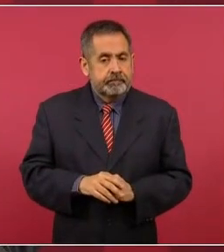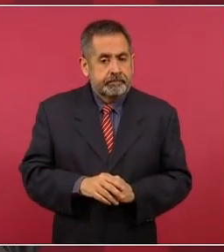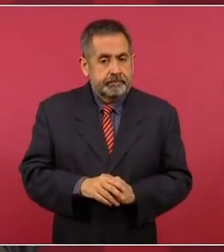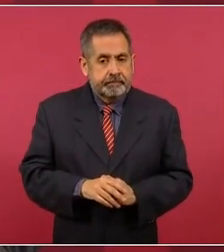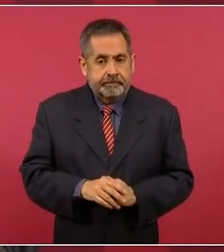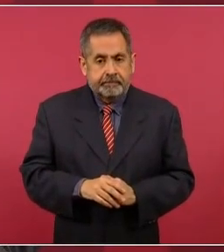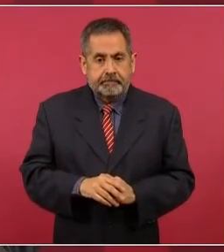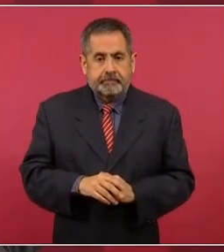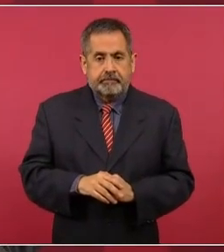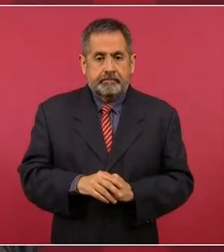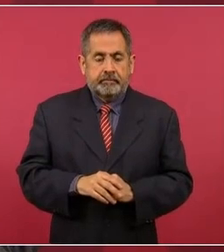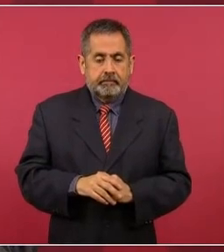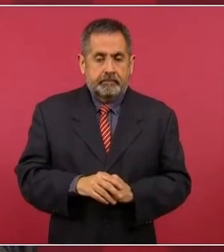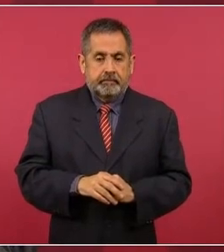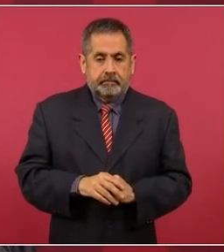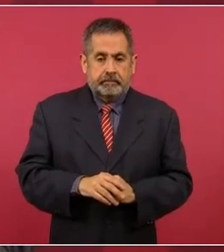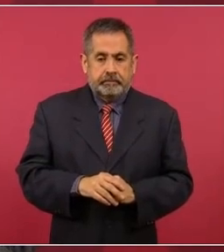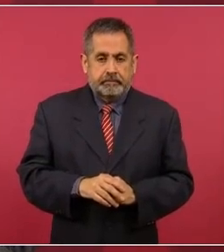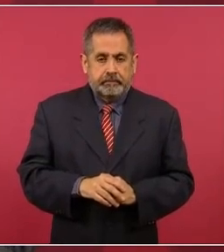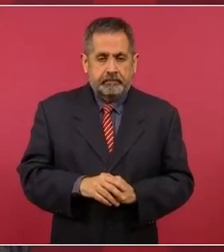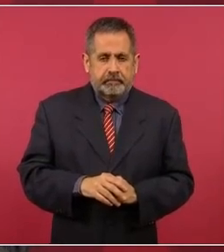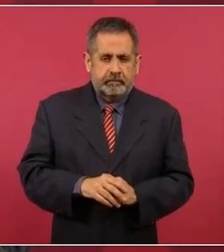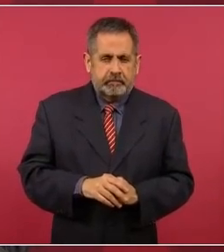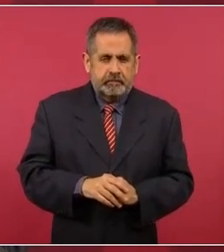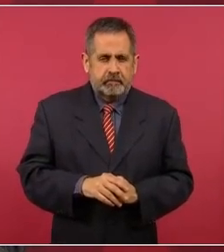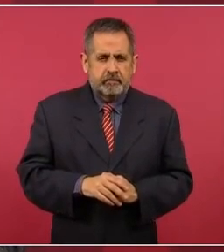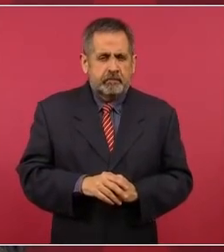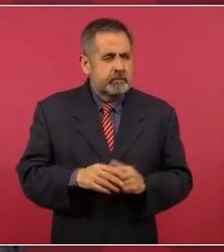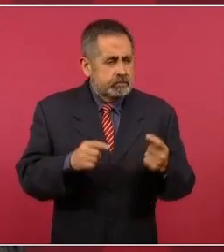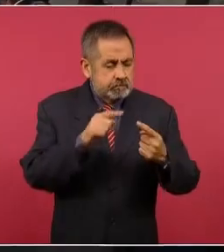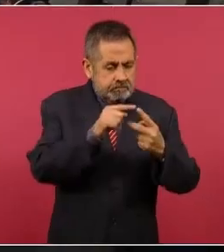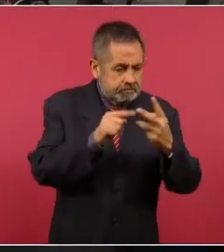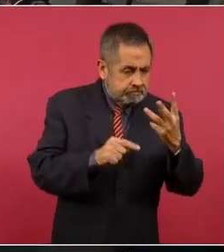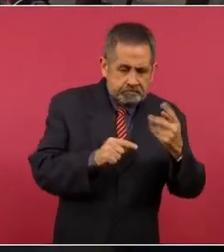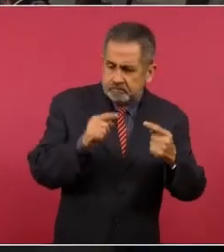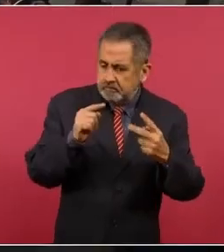aceptadas las condiciones.